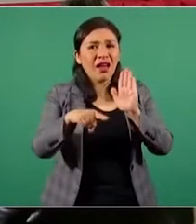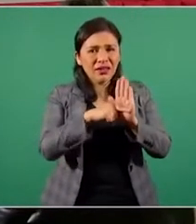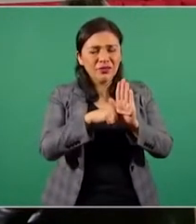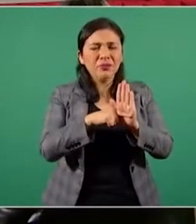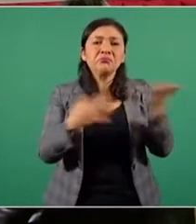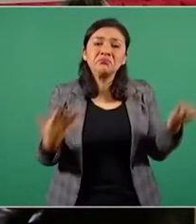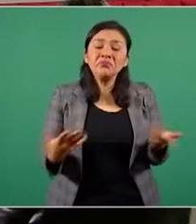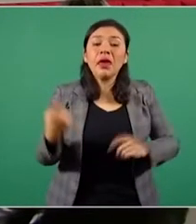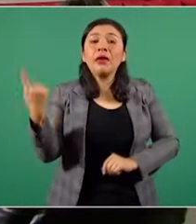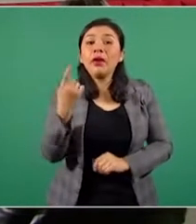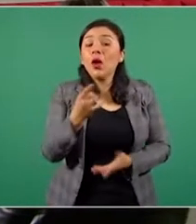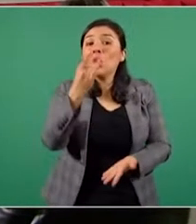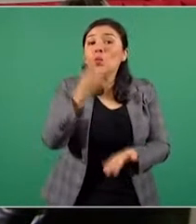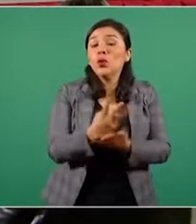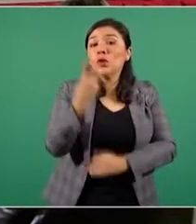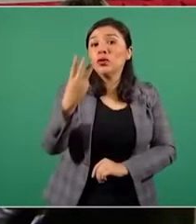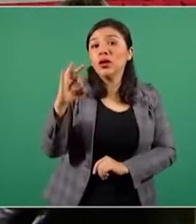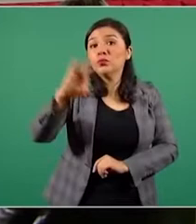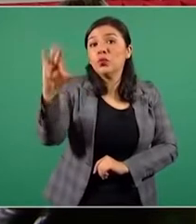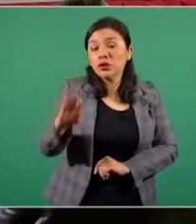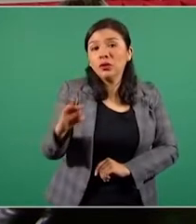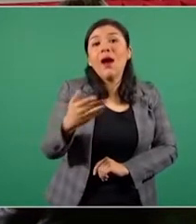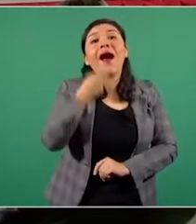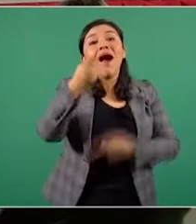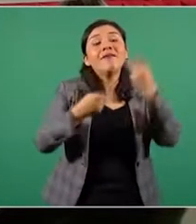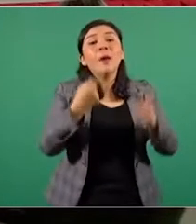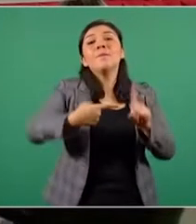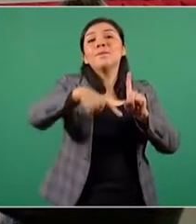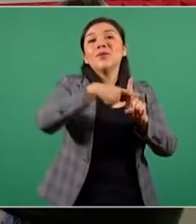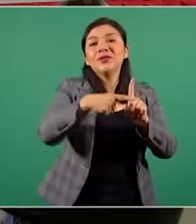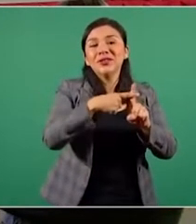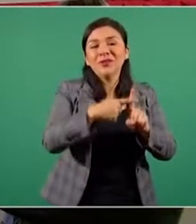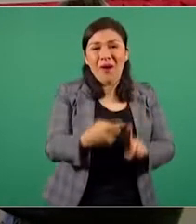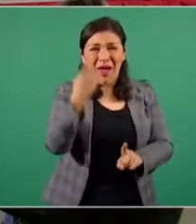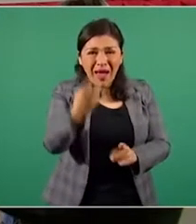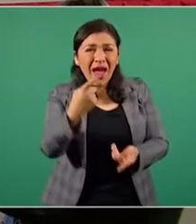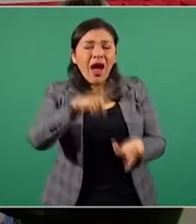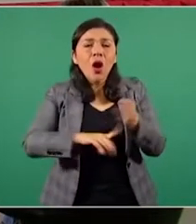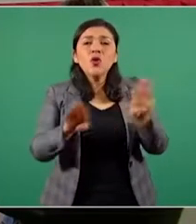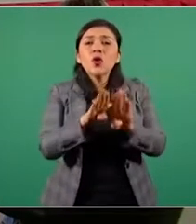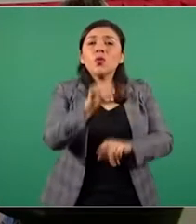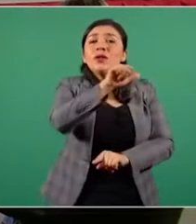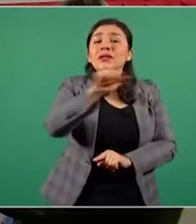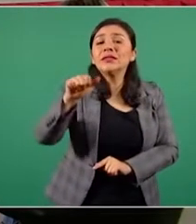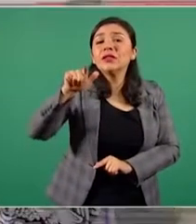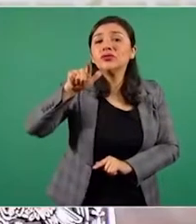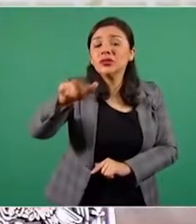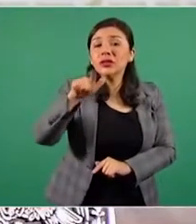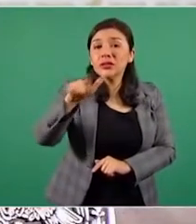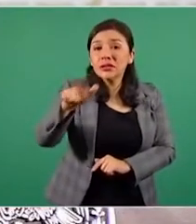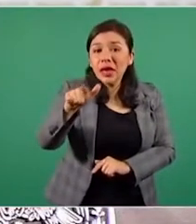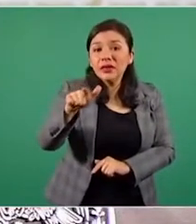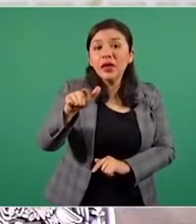mientras sólo el 3 por ciento de manera positiva. Esto equivale a 617